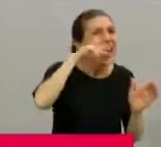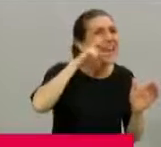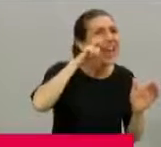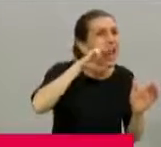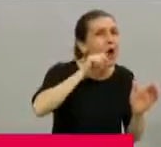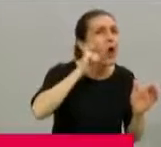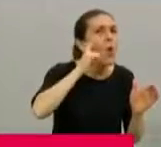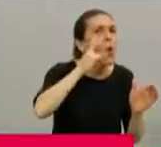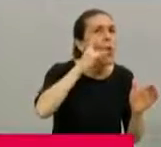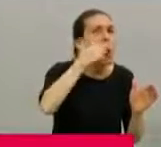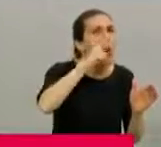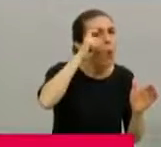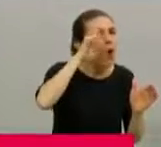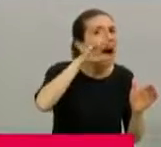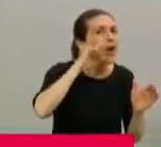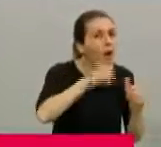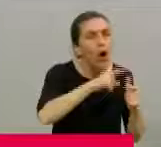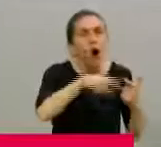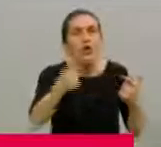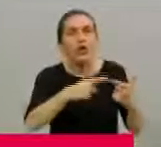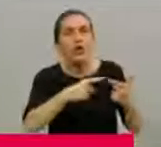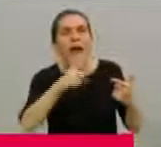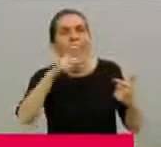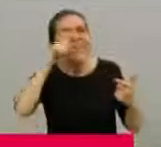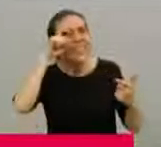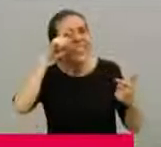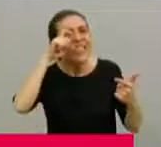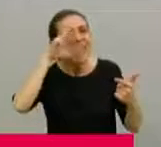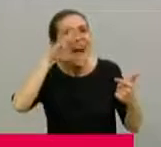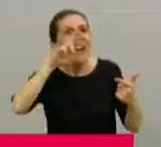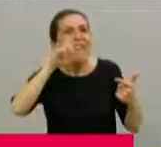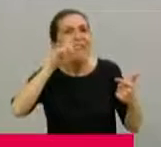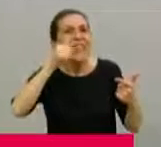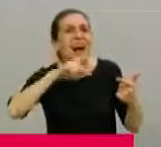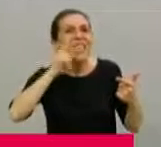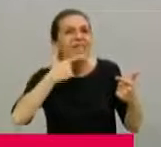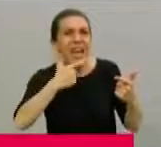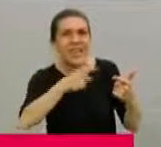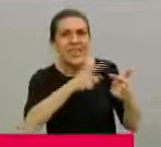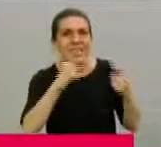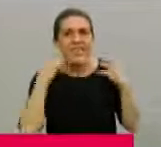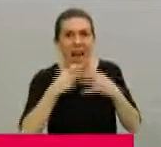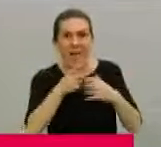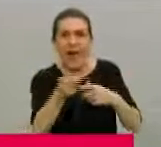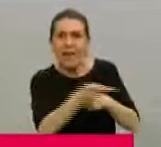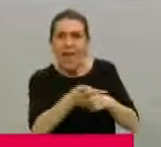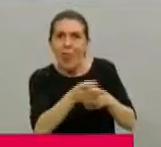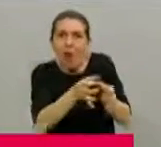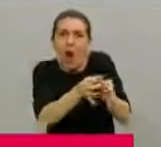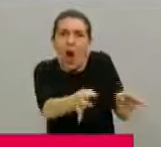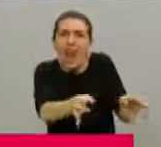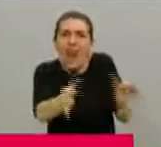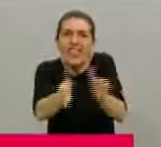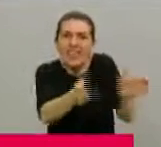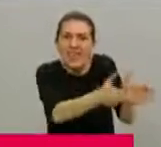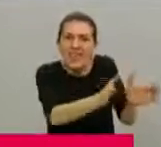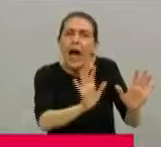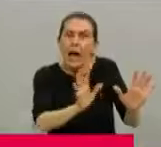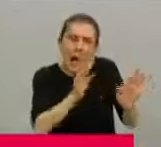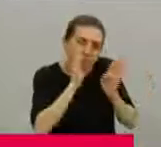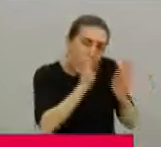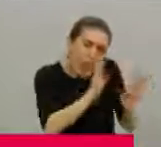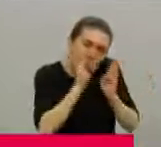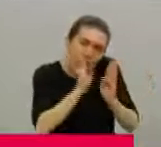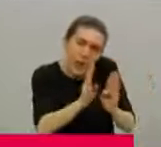Cervantes, muy pegaditas, son localidades muy próximas, entonces las estamos tratando como una unidad y se está